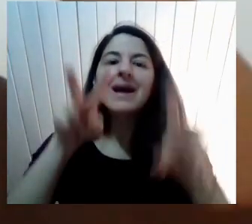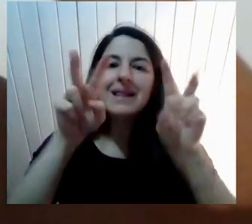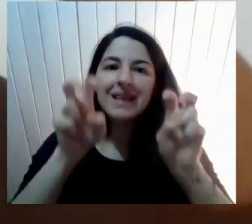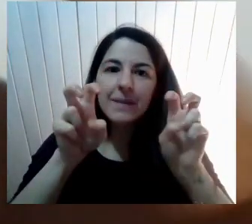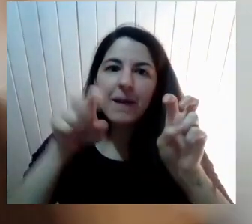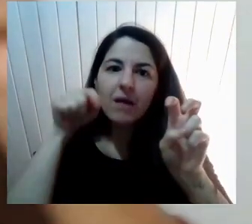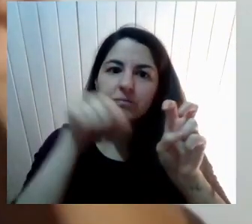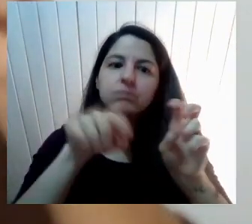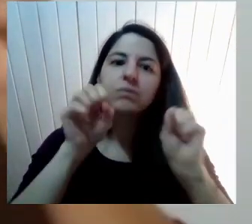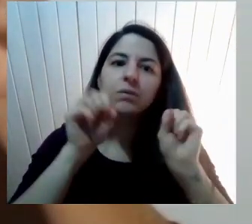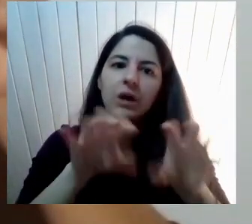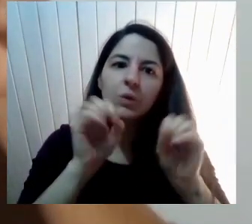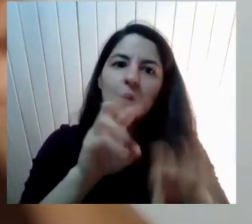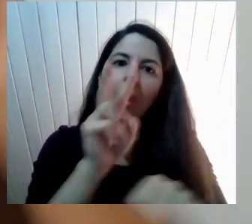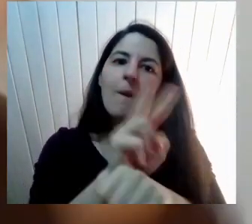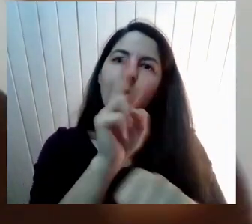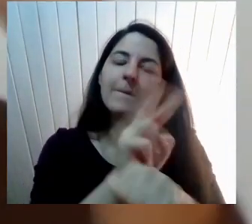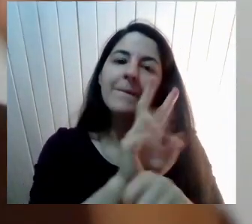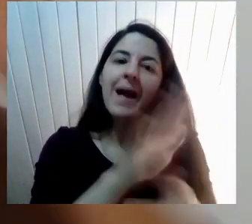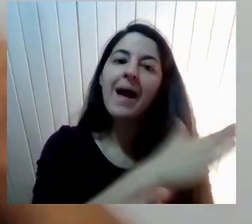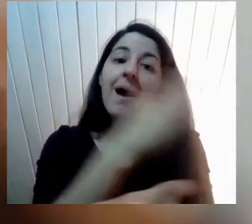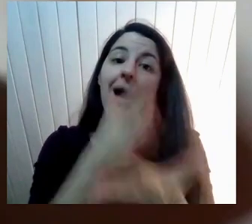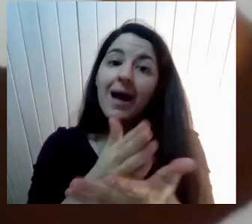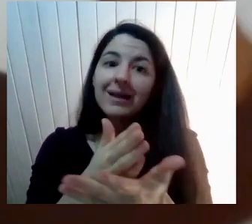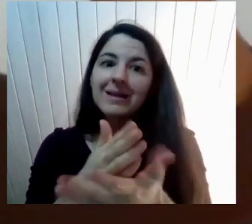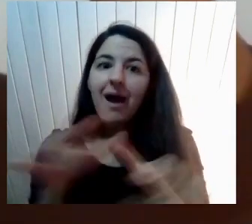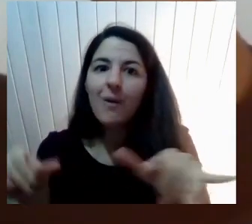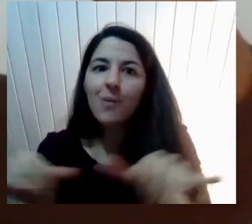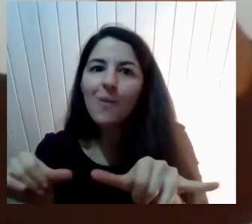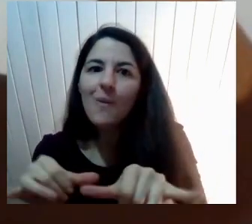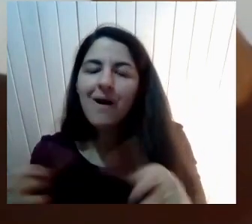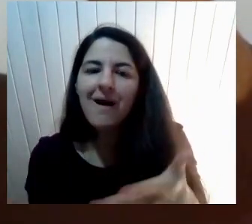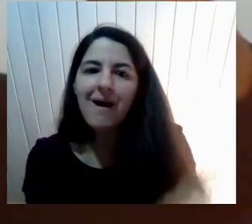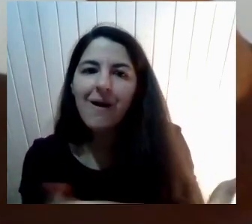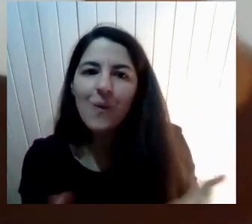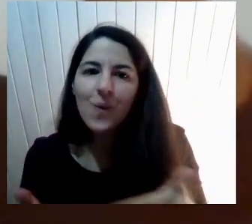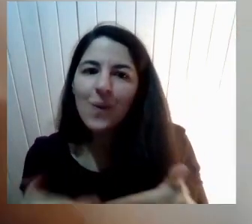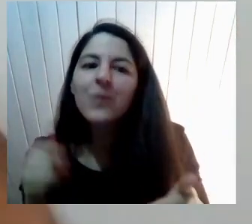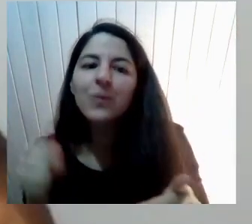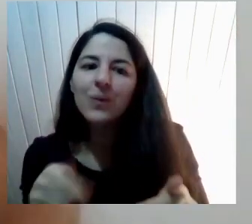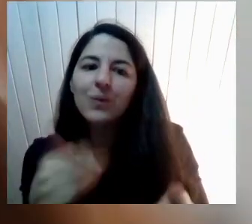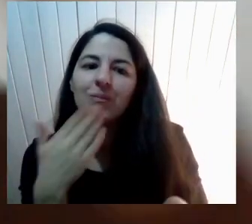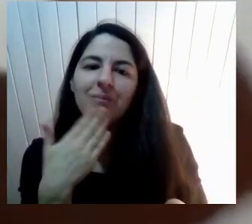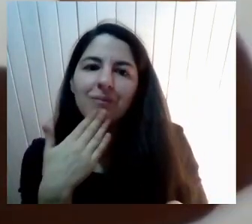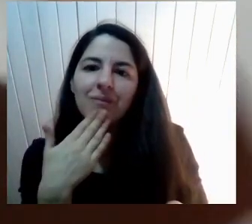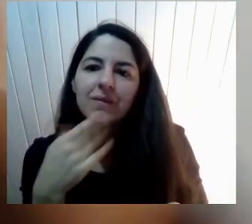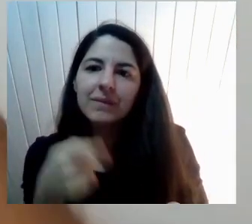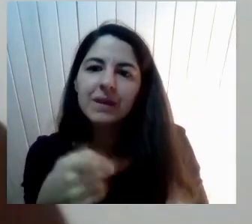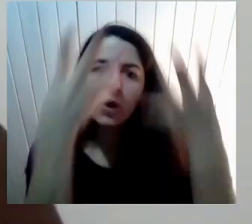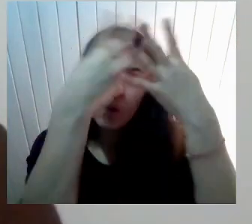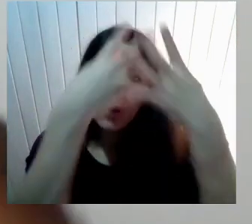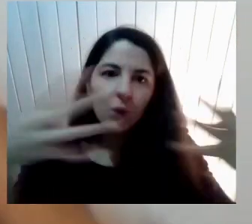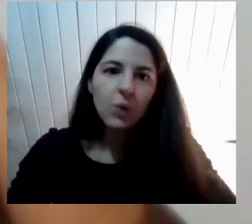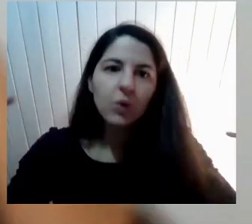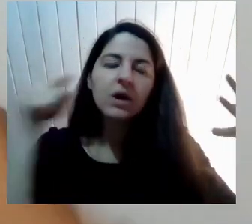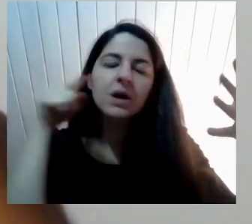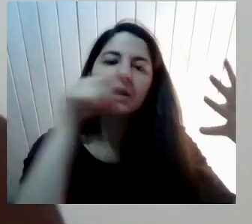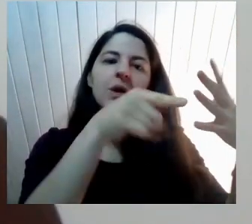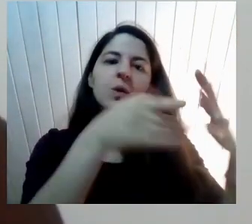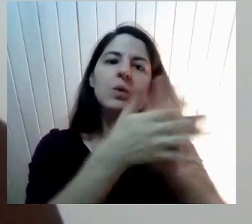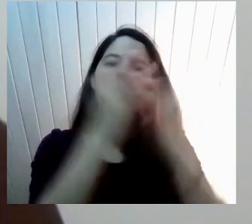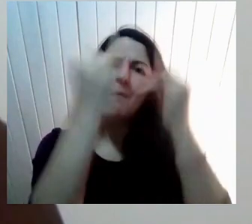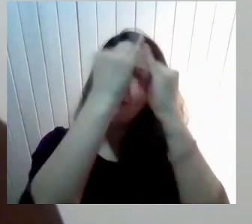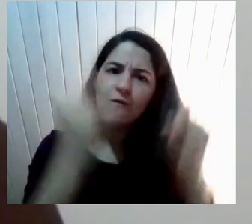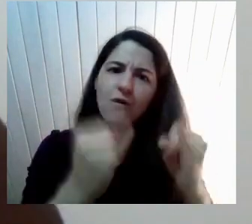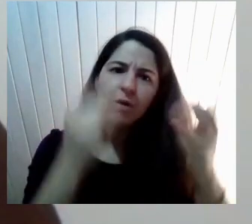Docente Hasta Las salas Cunas Digamos Y tienen Que intervenir Curriculum Modos de operar En la escuela Y de hecho